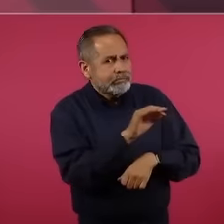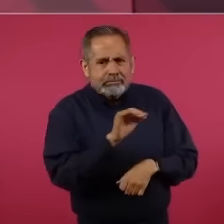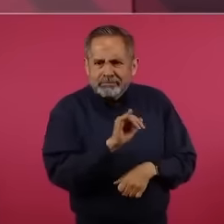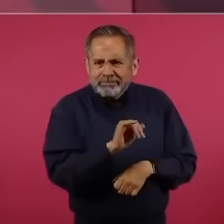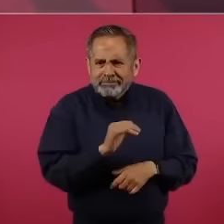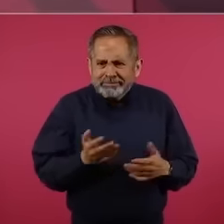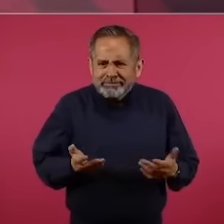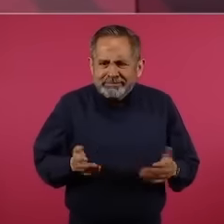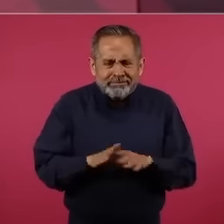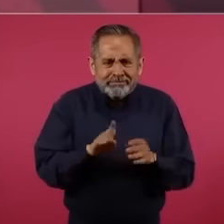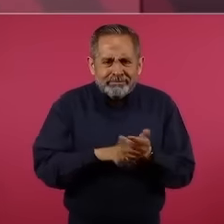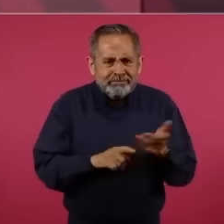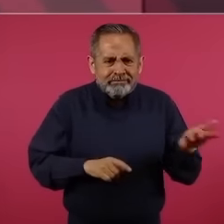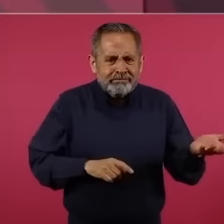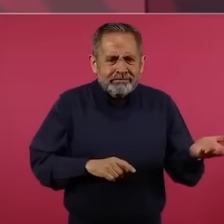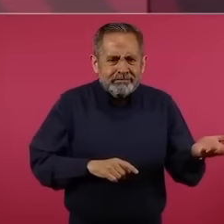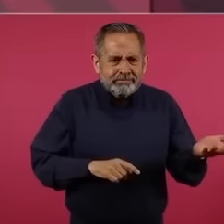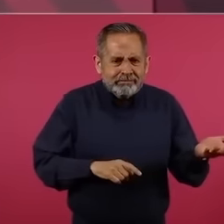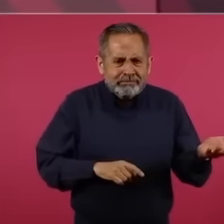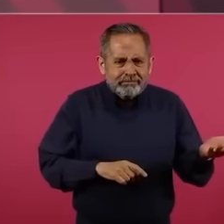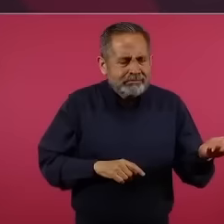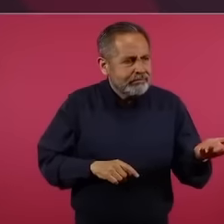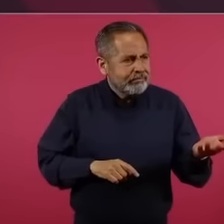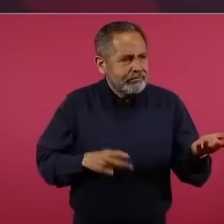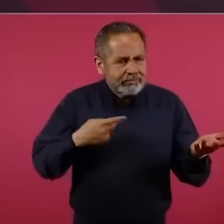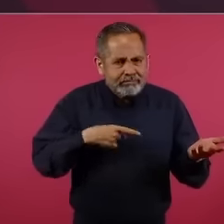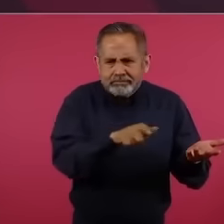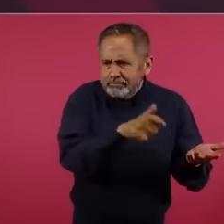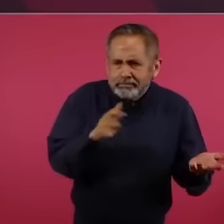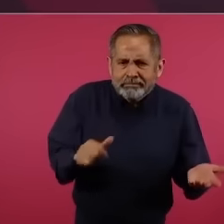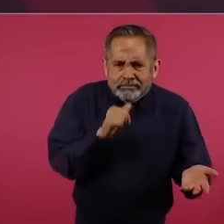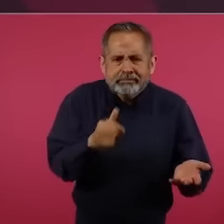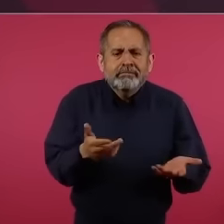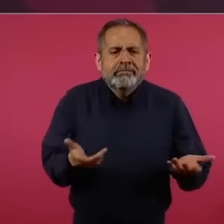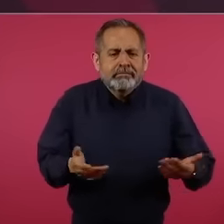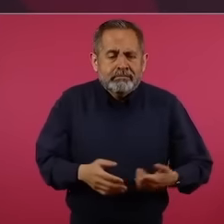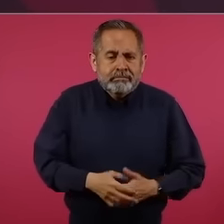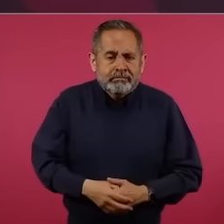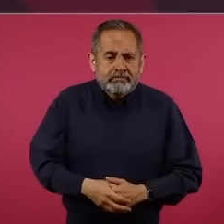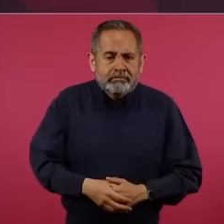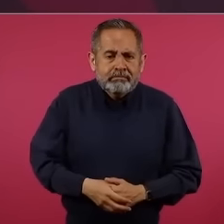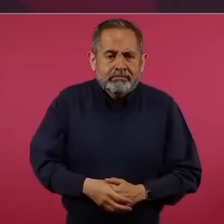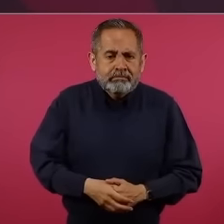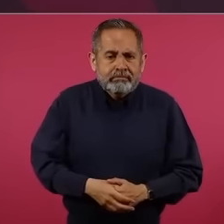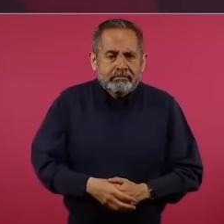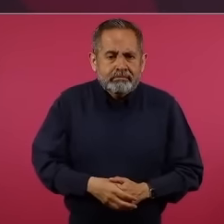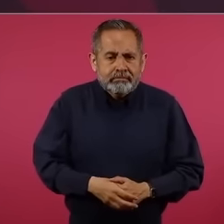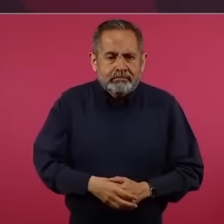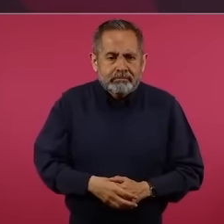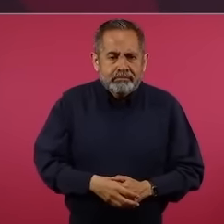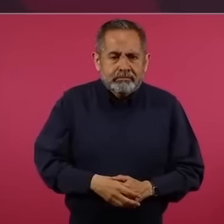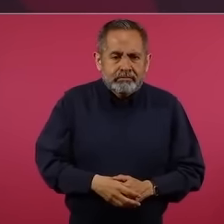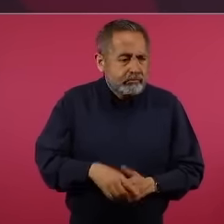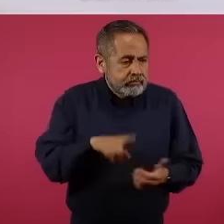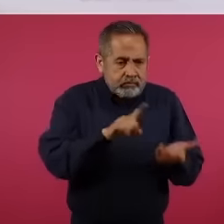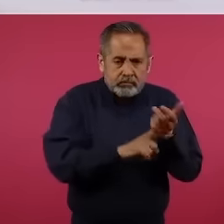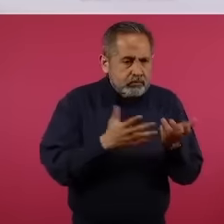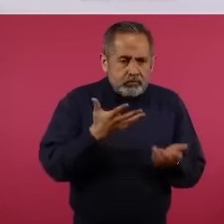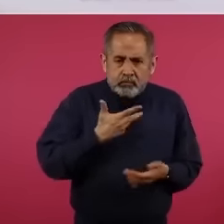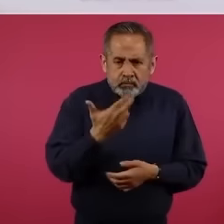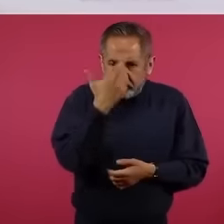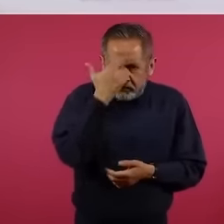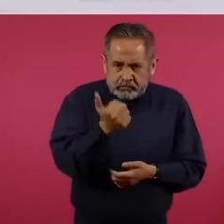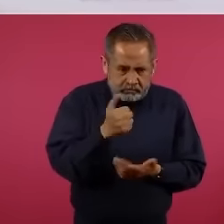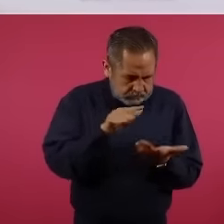contribuyente sin fundamento